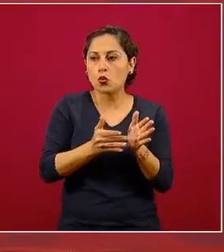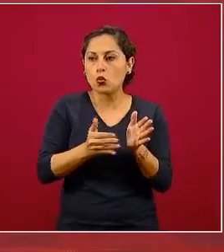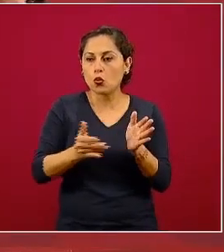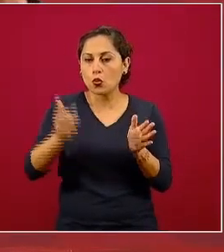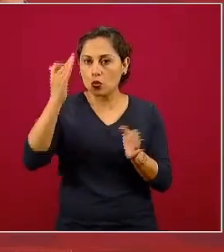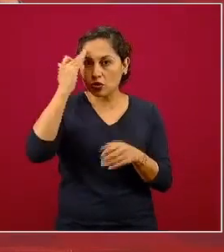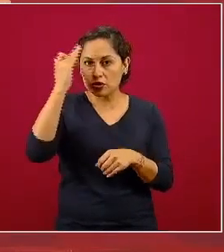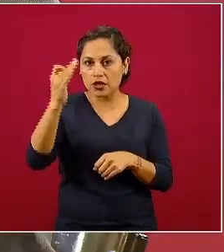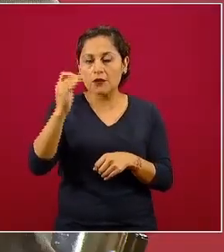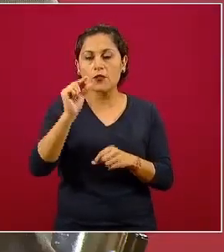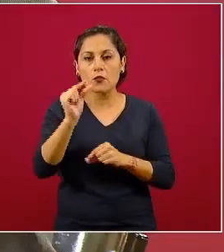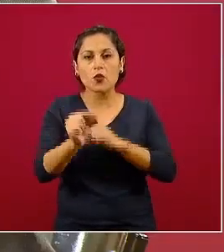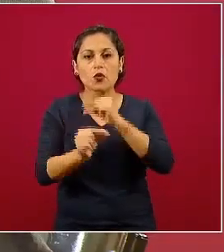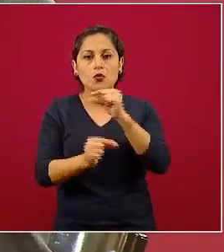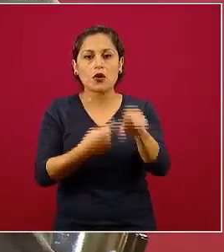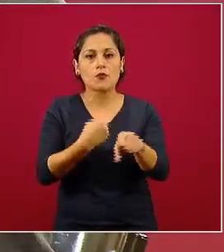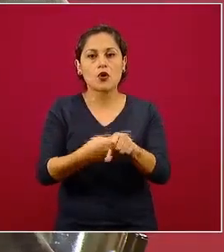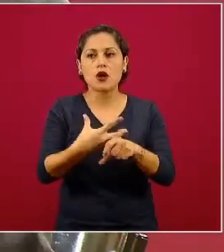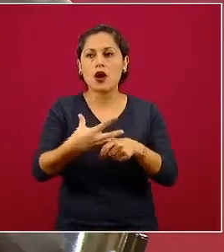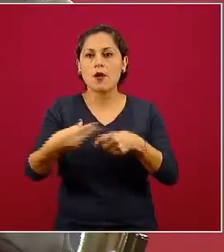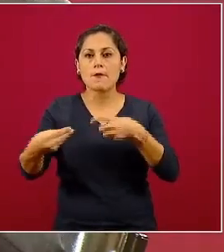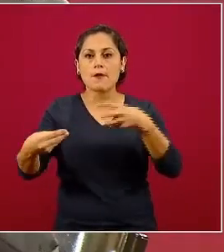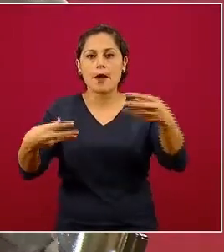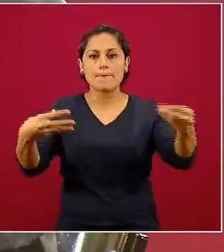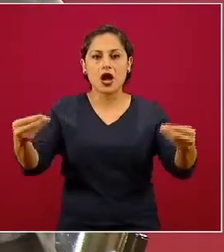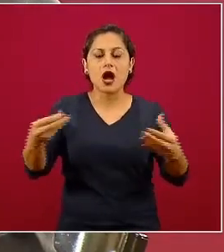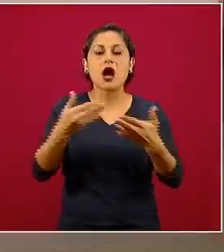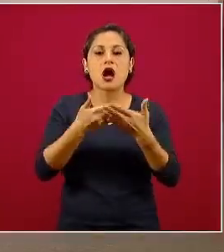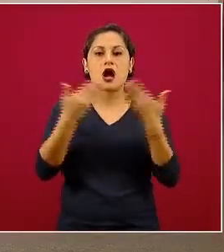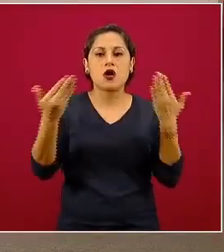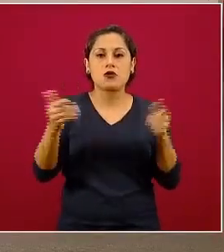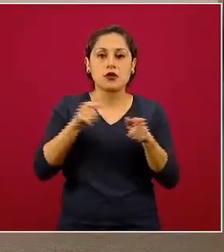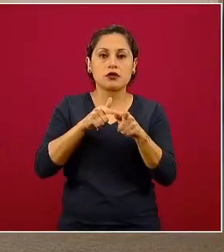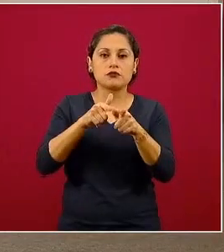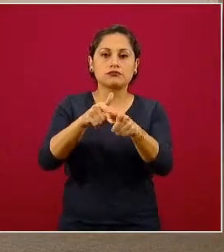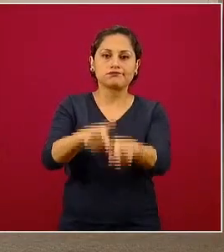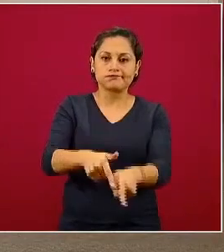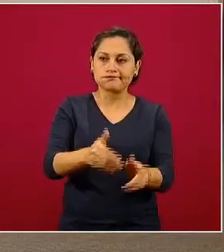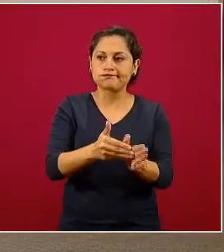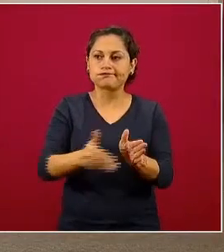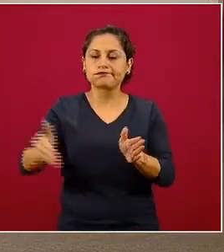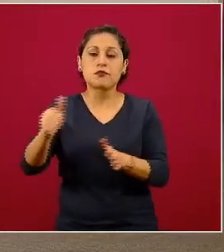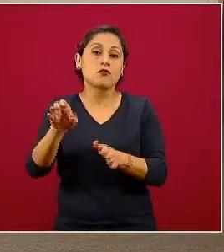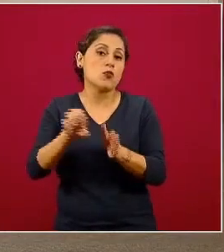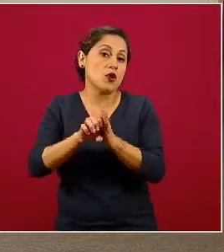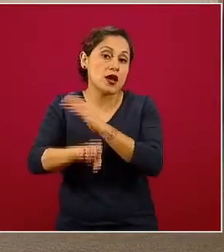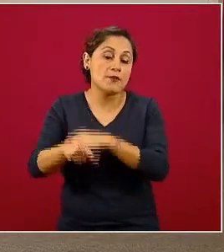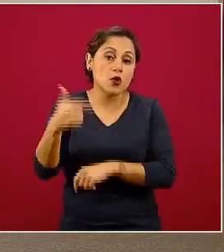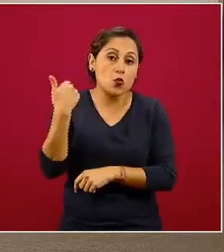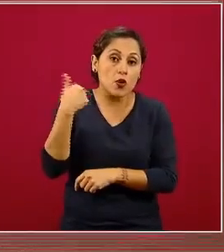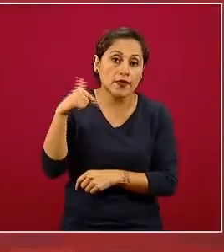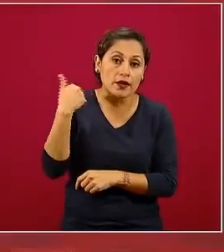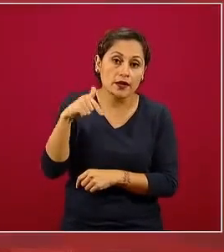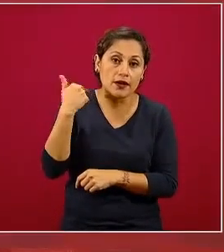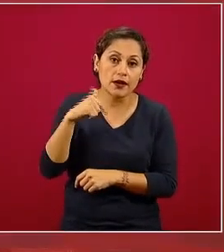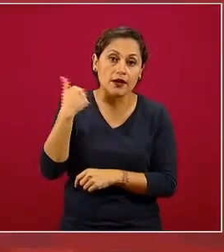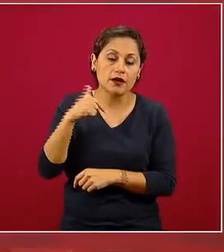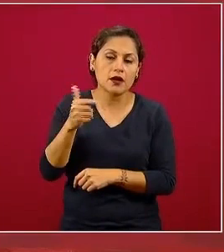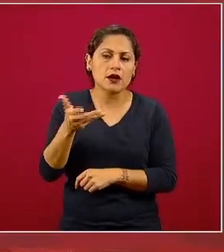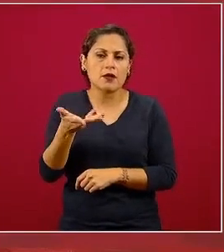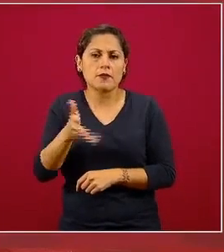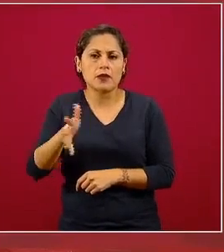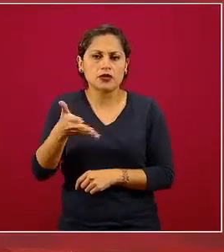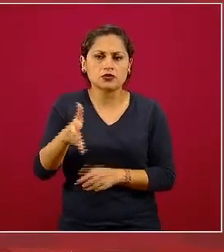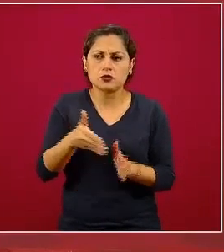a tener sus curvas epidémicas que ahora van a ser prolongadas. Posiblemente en el caso de Guadalajara tendríamos cerca de